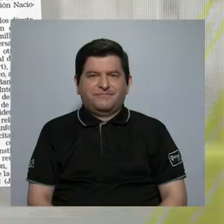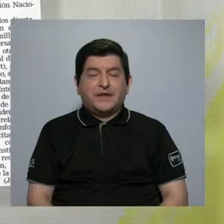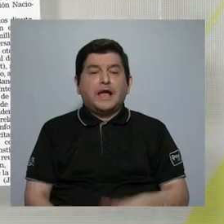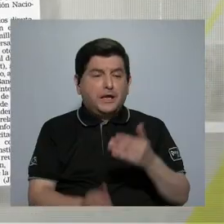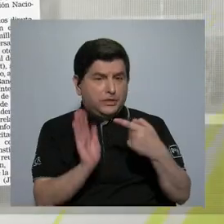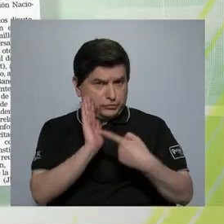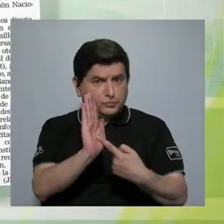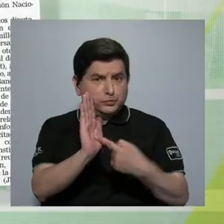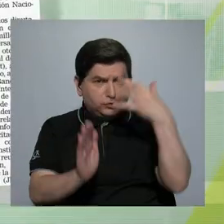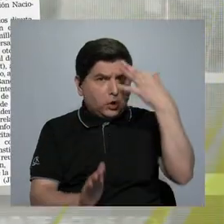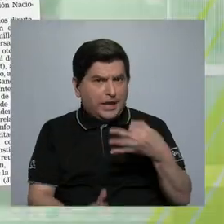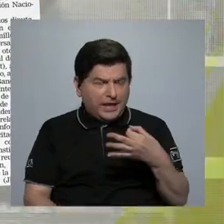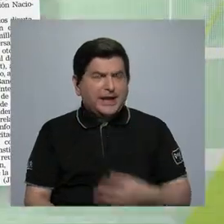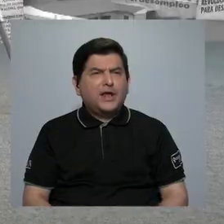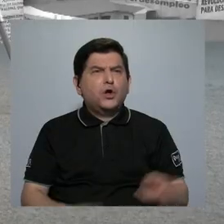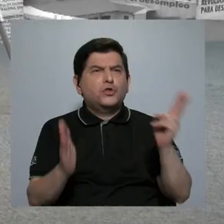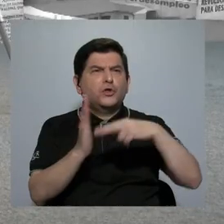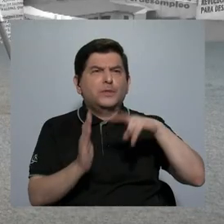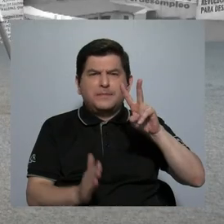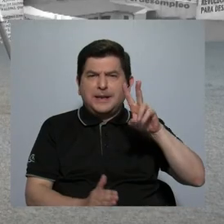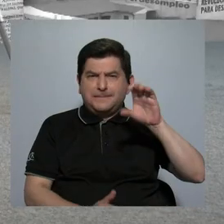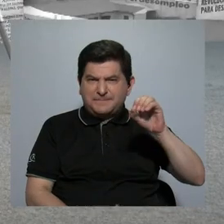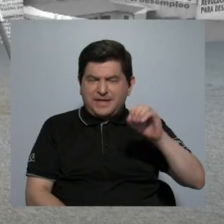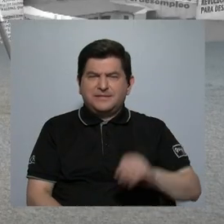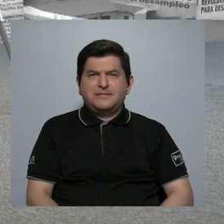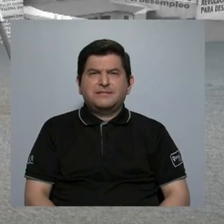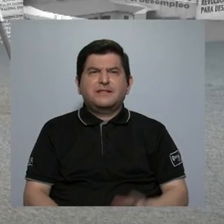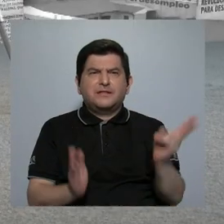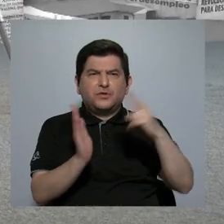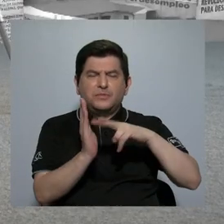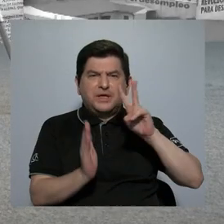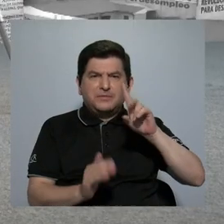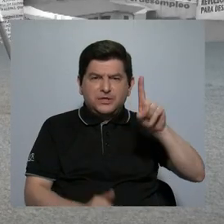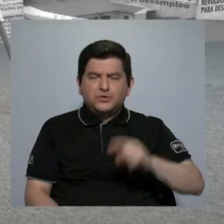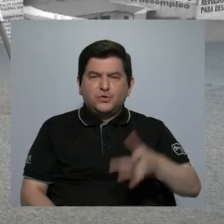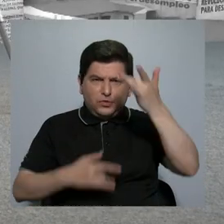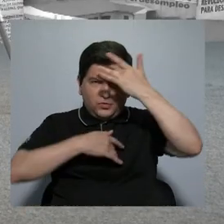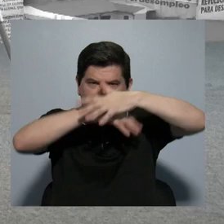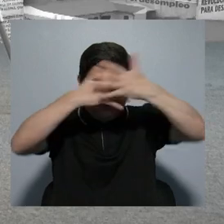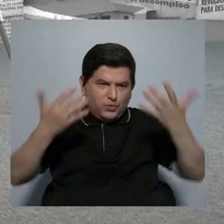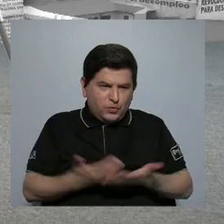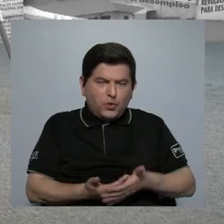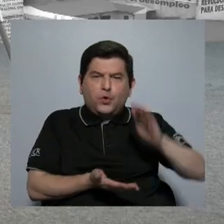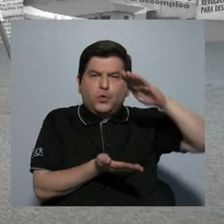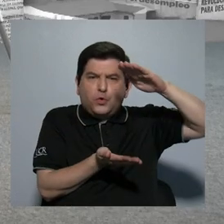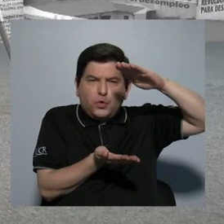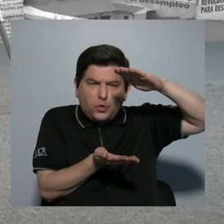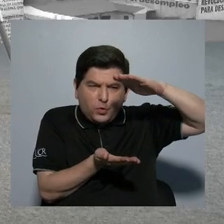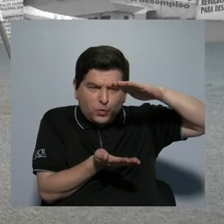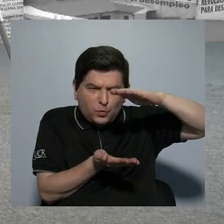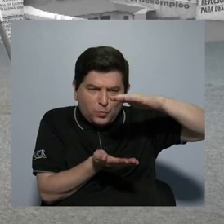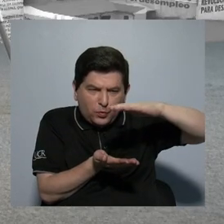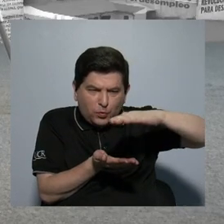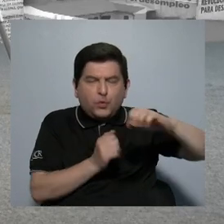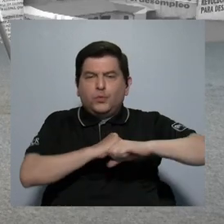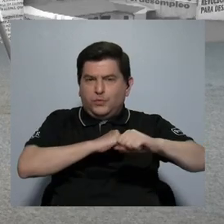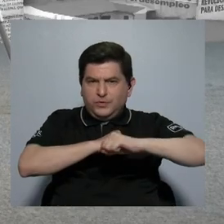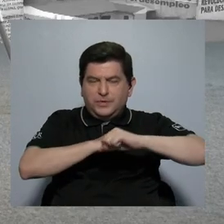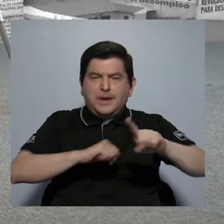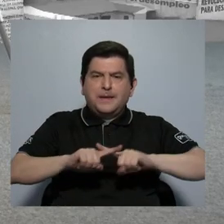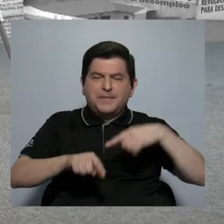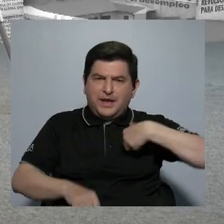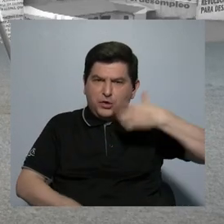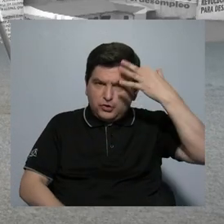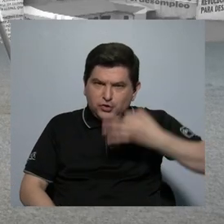se evidenció, si no me equivoco, en el 2020, 21 con la pandemia una disminución en la asignación de pauta,